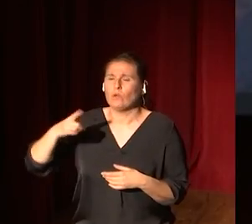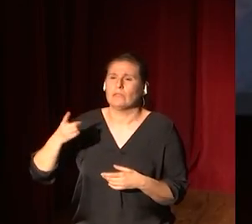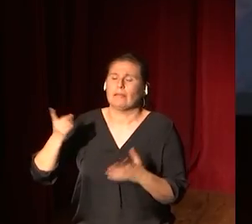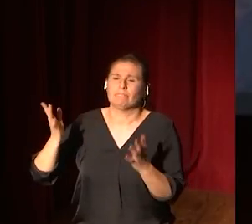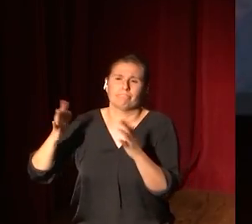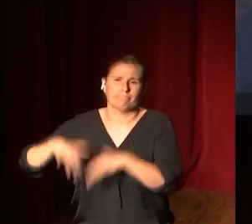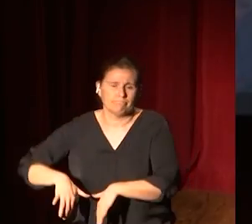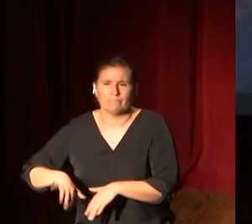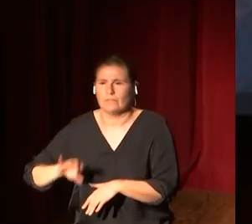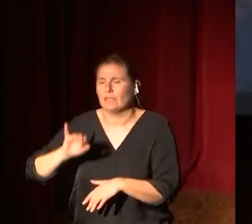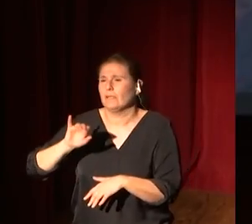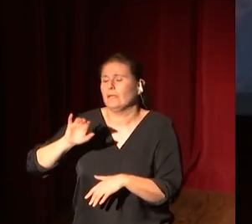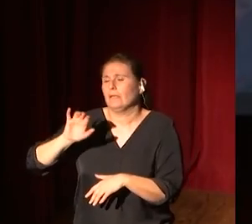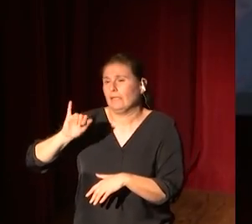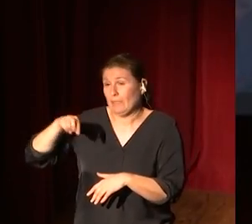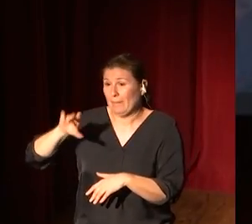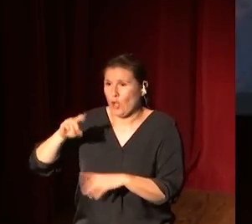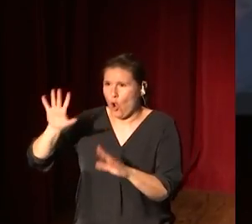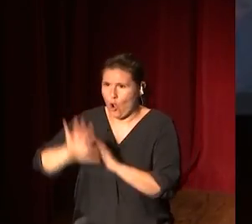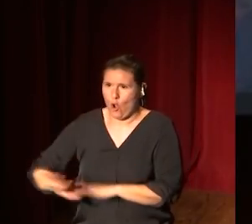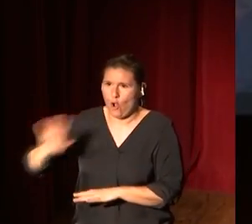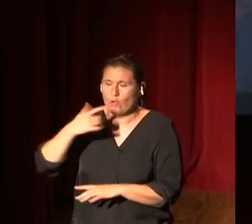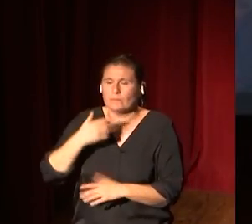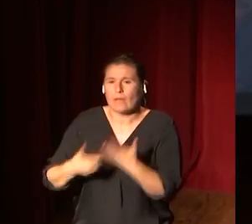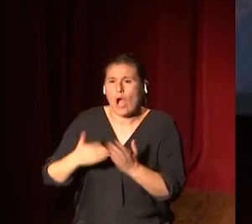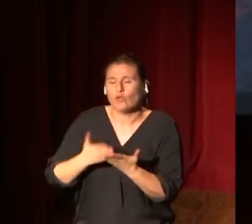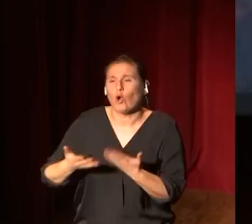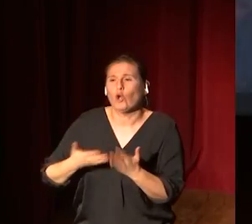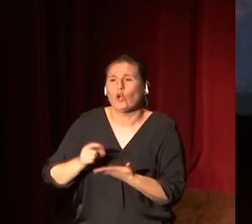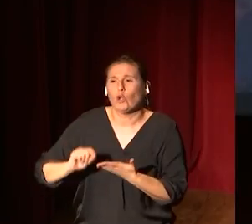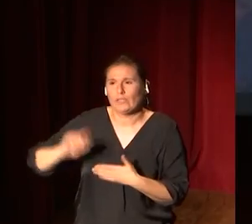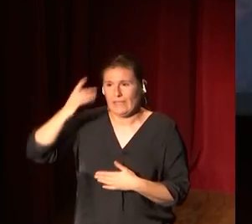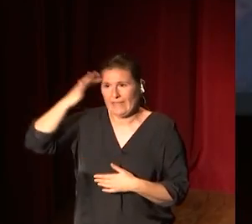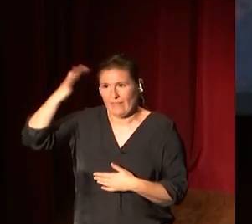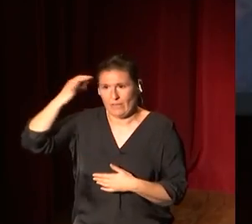revisa este concepto, también es un autor de ciencia ficción, que me gusta mucho,